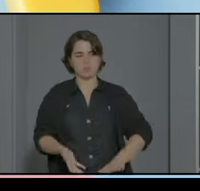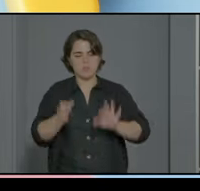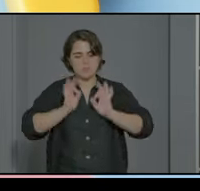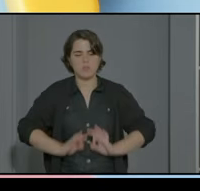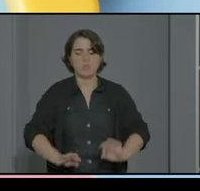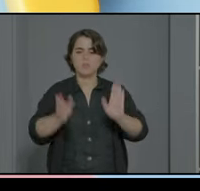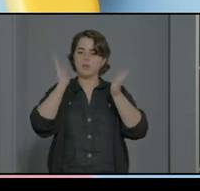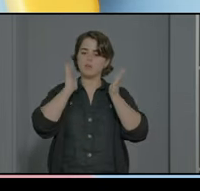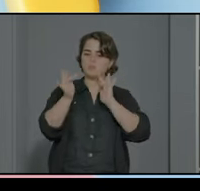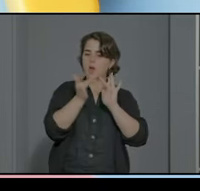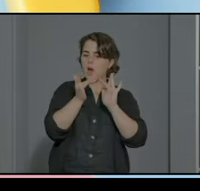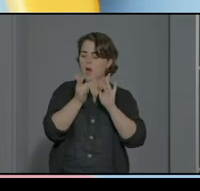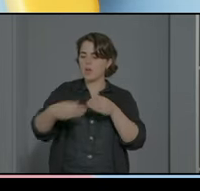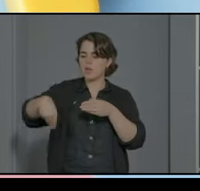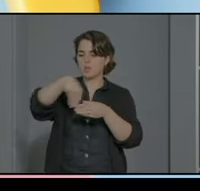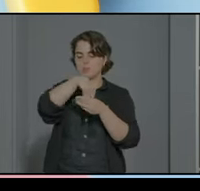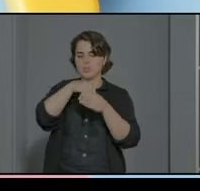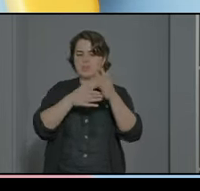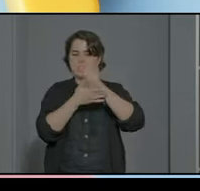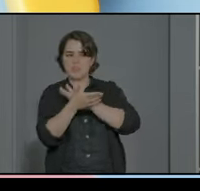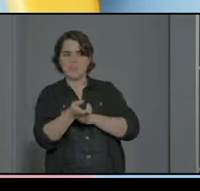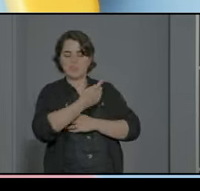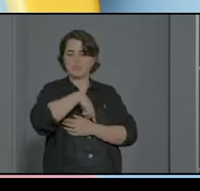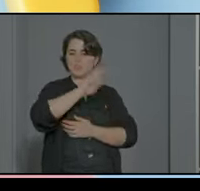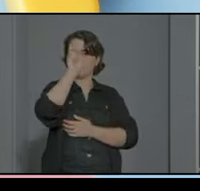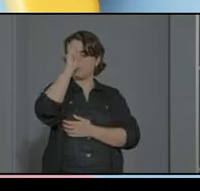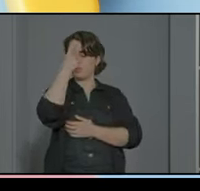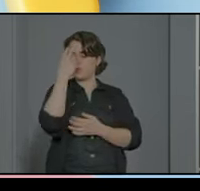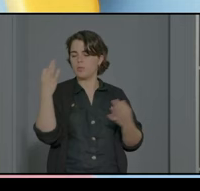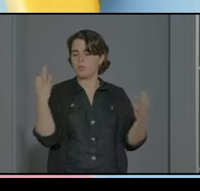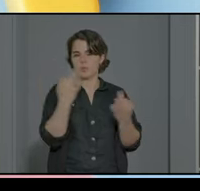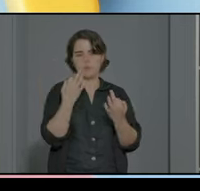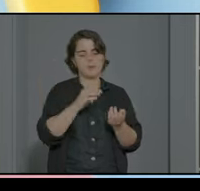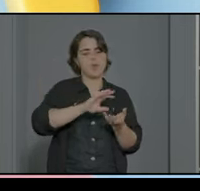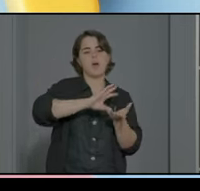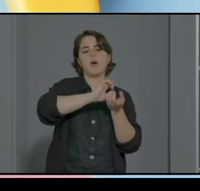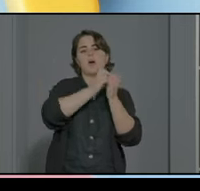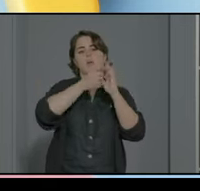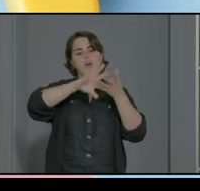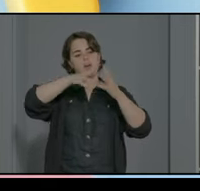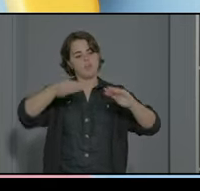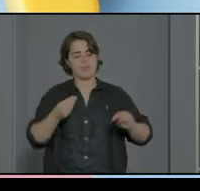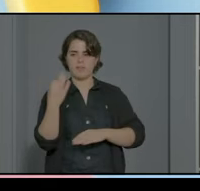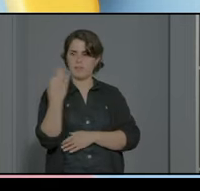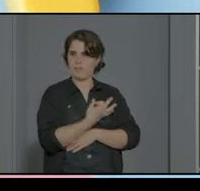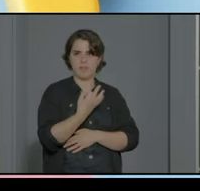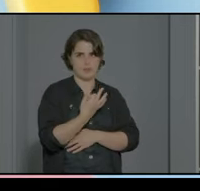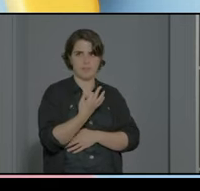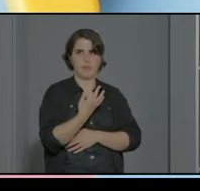trato y a la inclusión tenemos que cambiar un poco y tenemos que adaptarnos a los cambios y donde